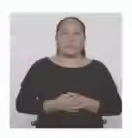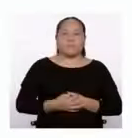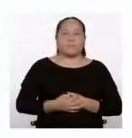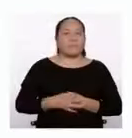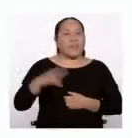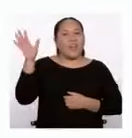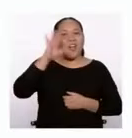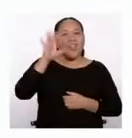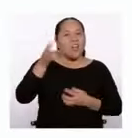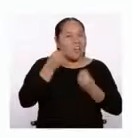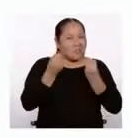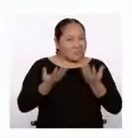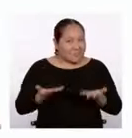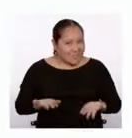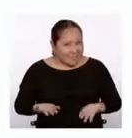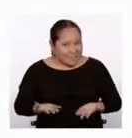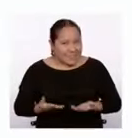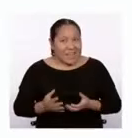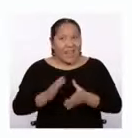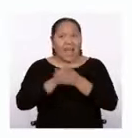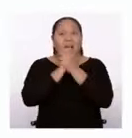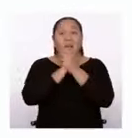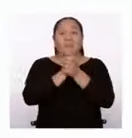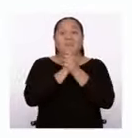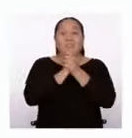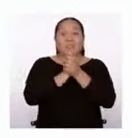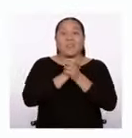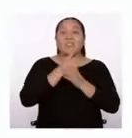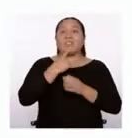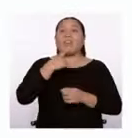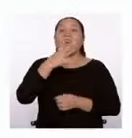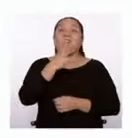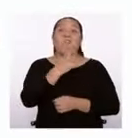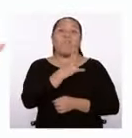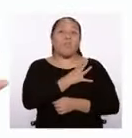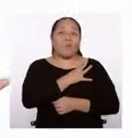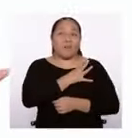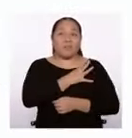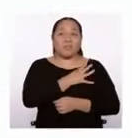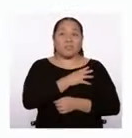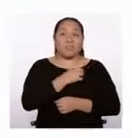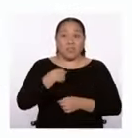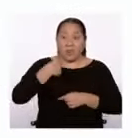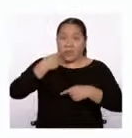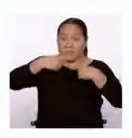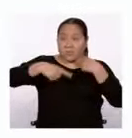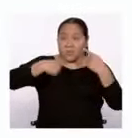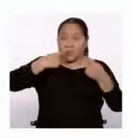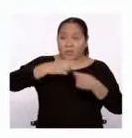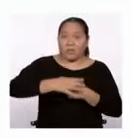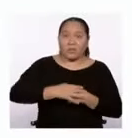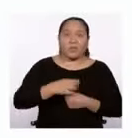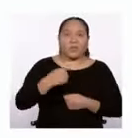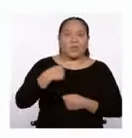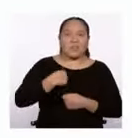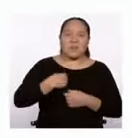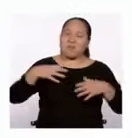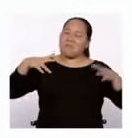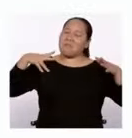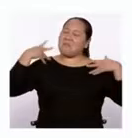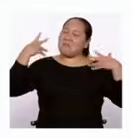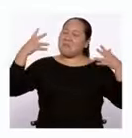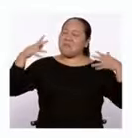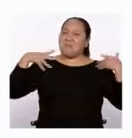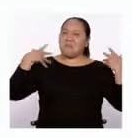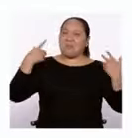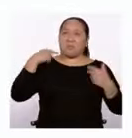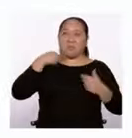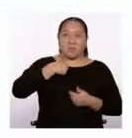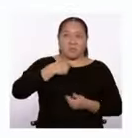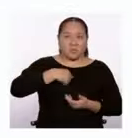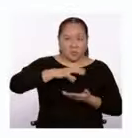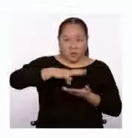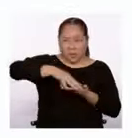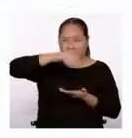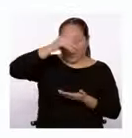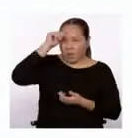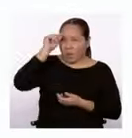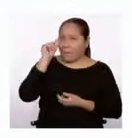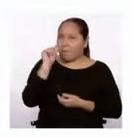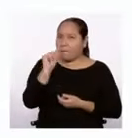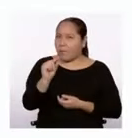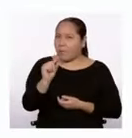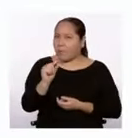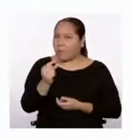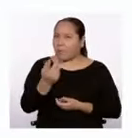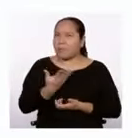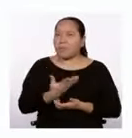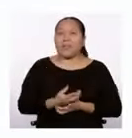¡Hola! ¿Cómo están? Amigas y amigos del cuarto de secundaria. Les cuento que ando muy contenta porque estoy aprendiendo un poco de